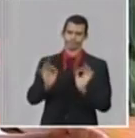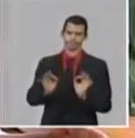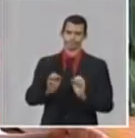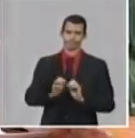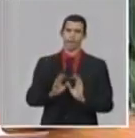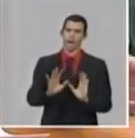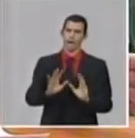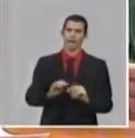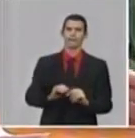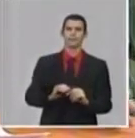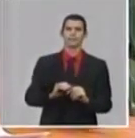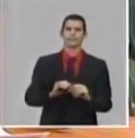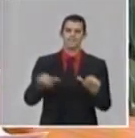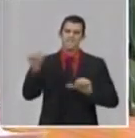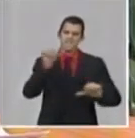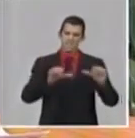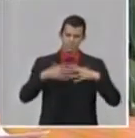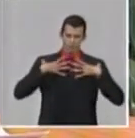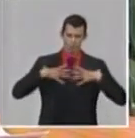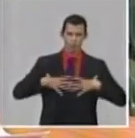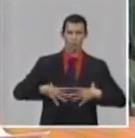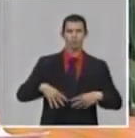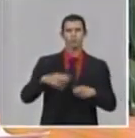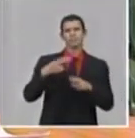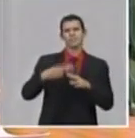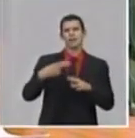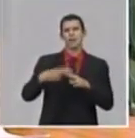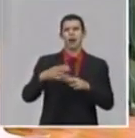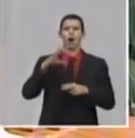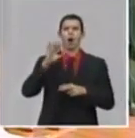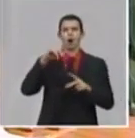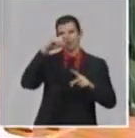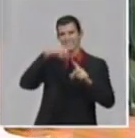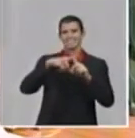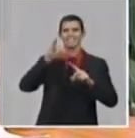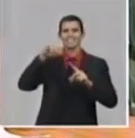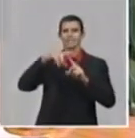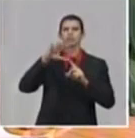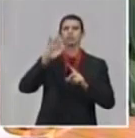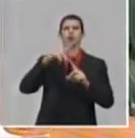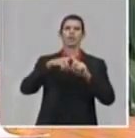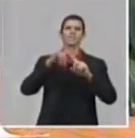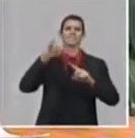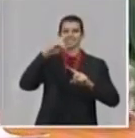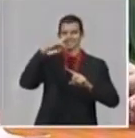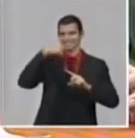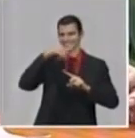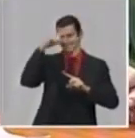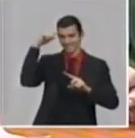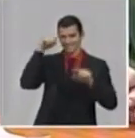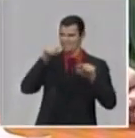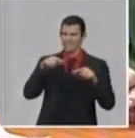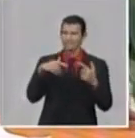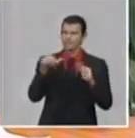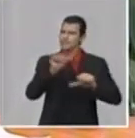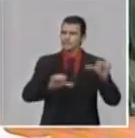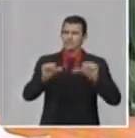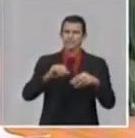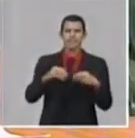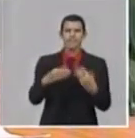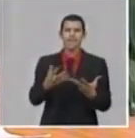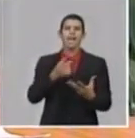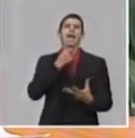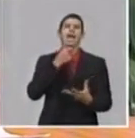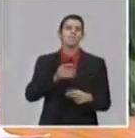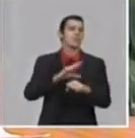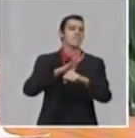inflamación. La inflamación es un proceso fisiológico que es importante, es necesario, cuando nos invade un patógeno como puede